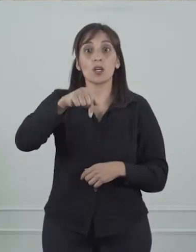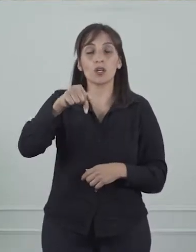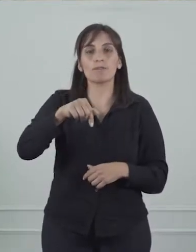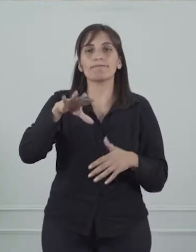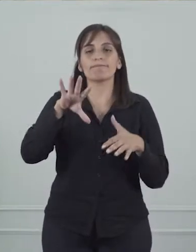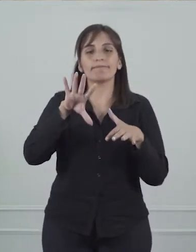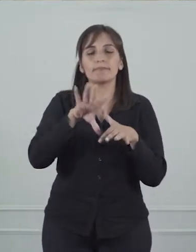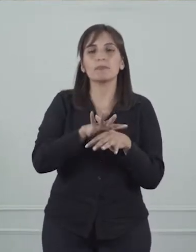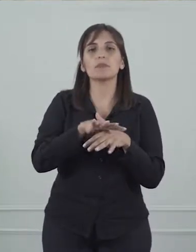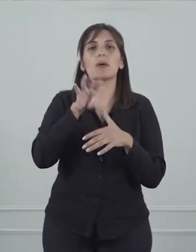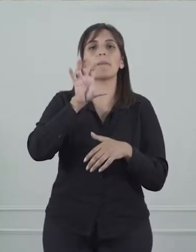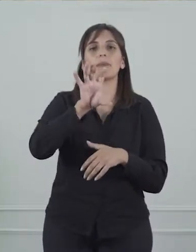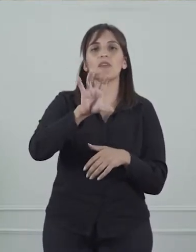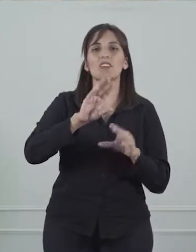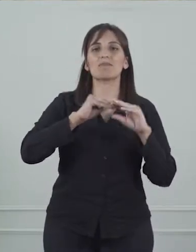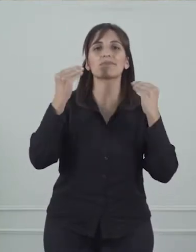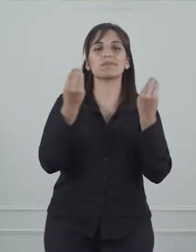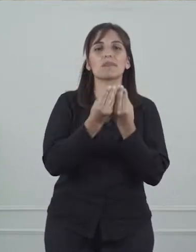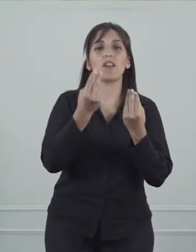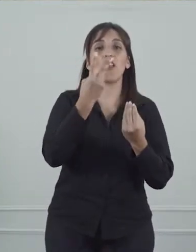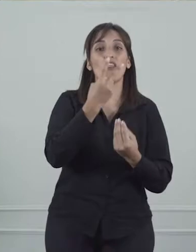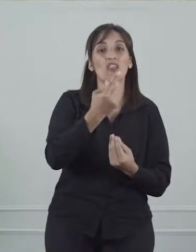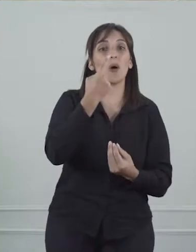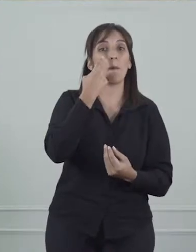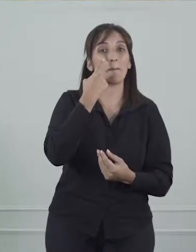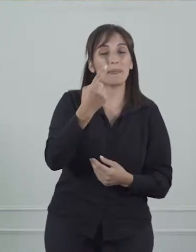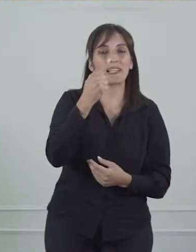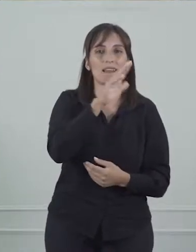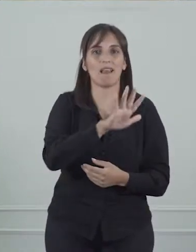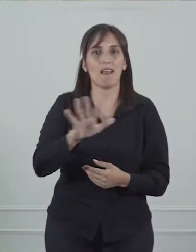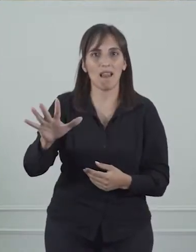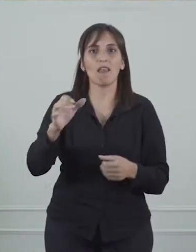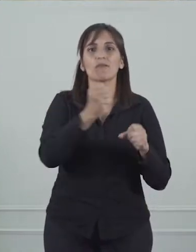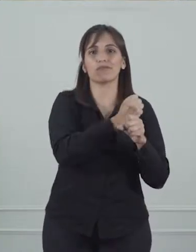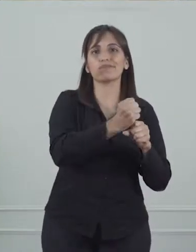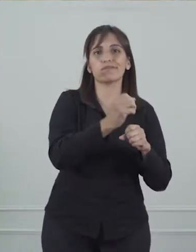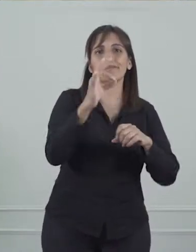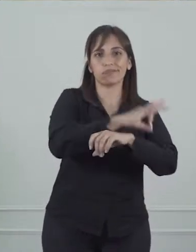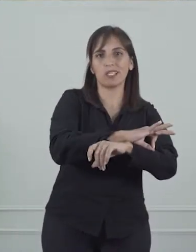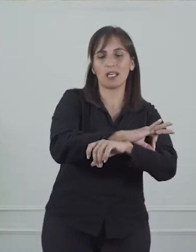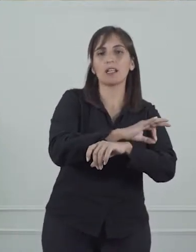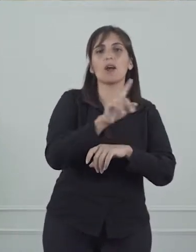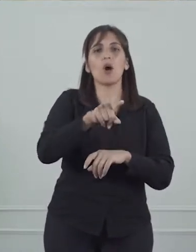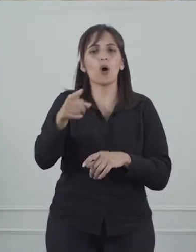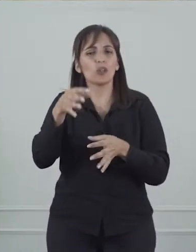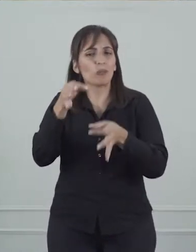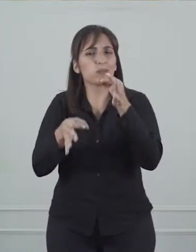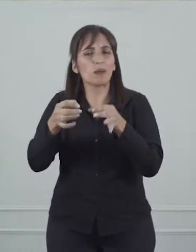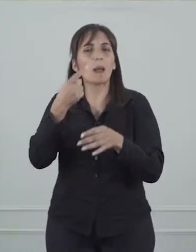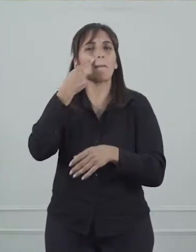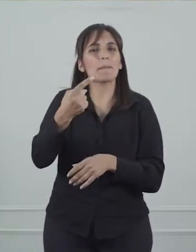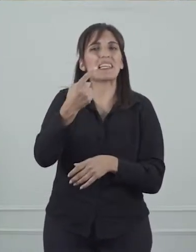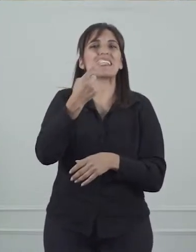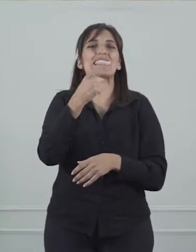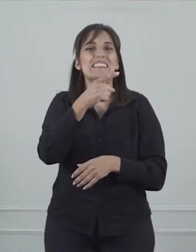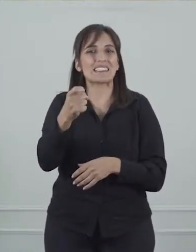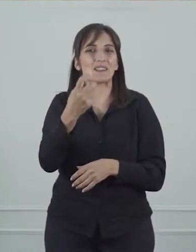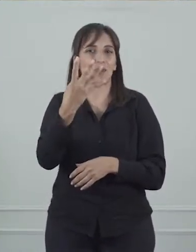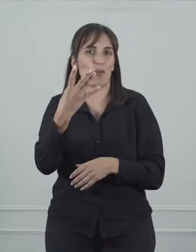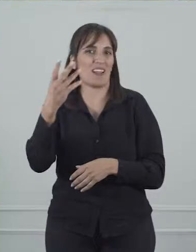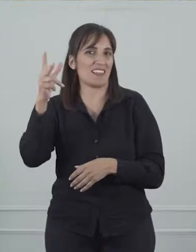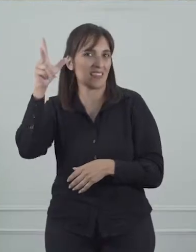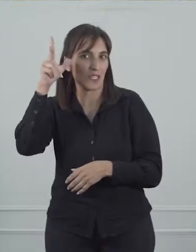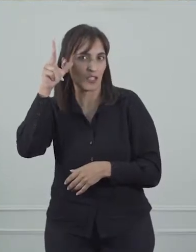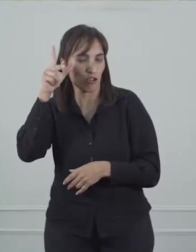hoy, en nuestra provincia, tenemos 2.500 casos confirmados de dengue, en estudio 1.148